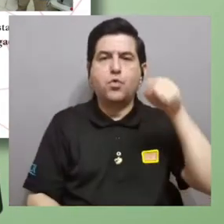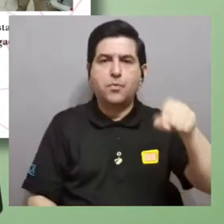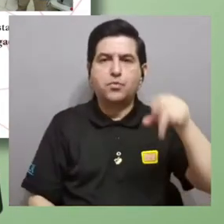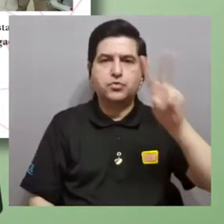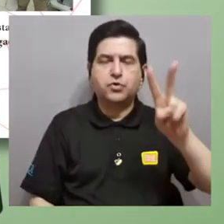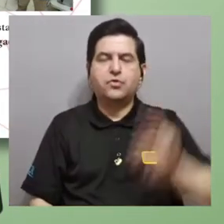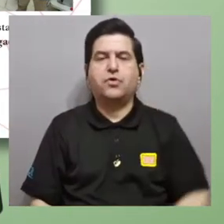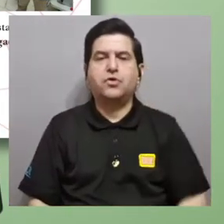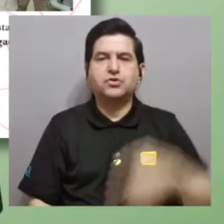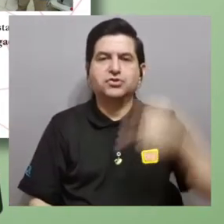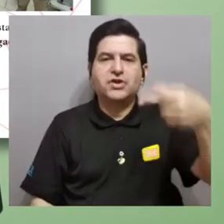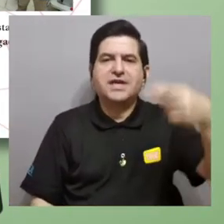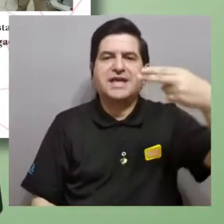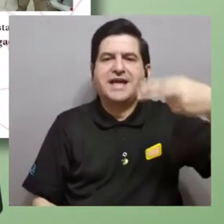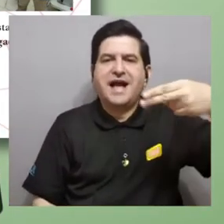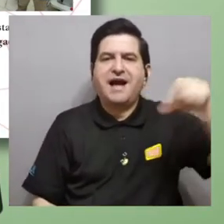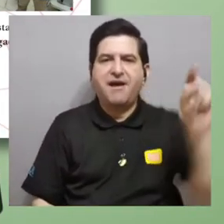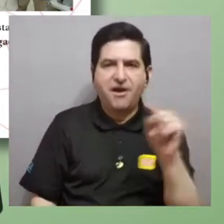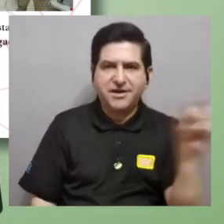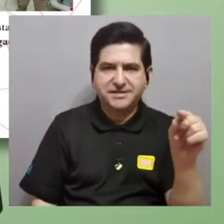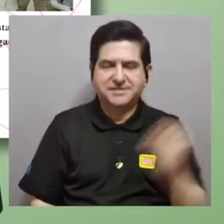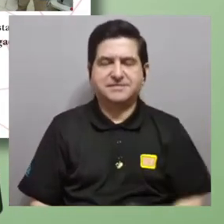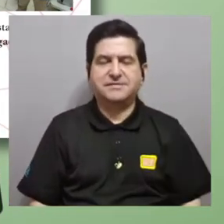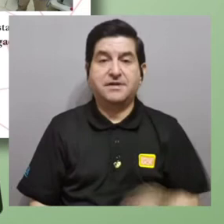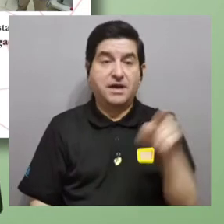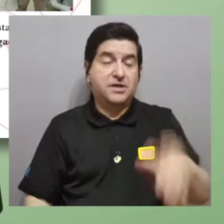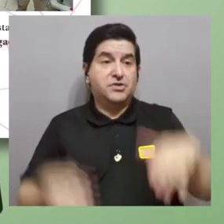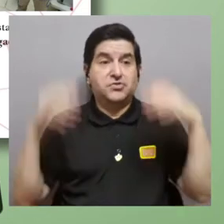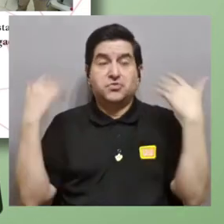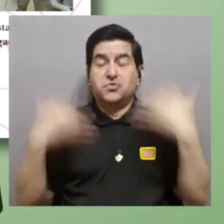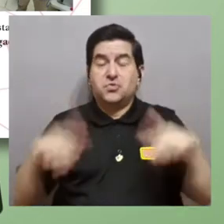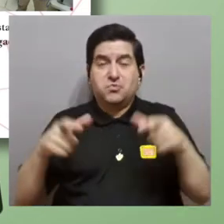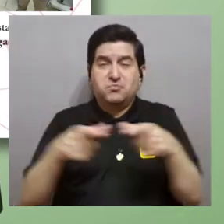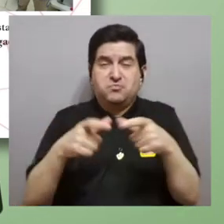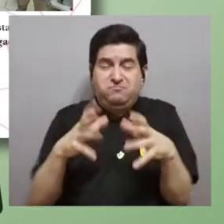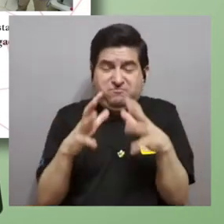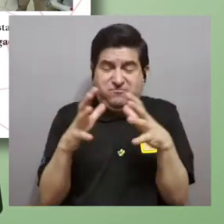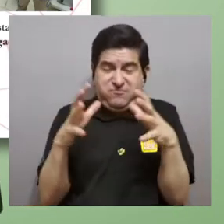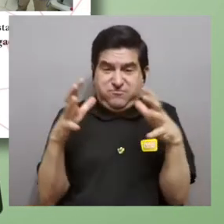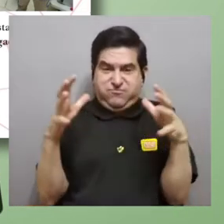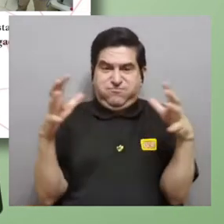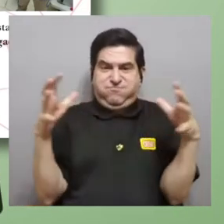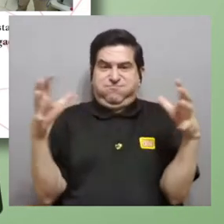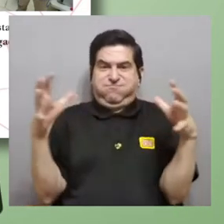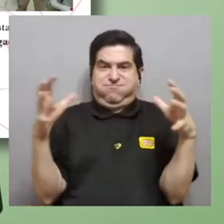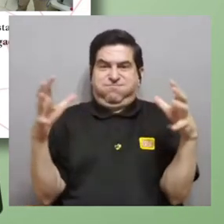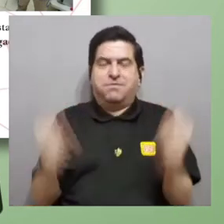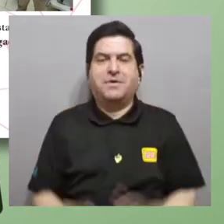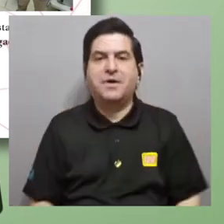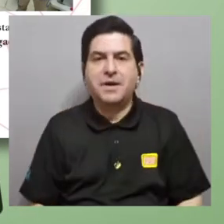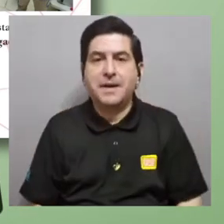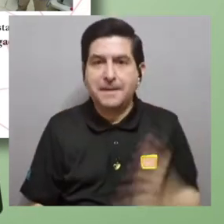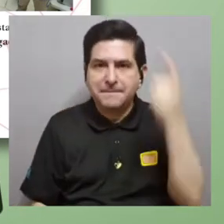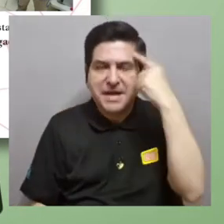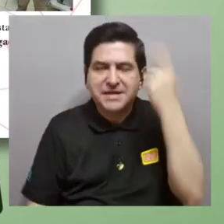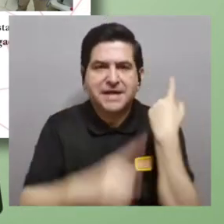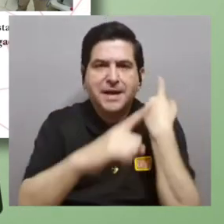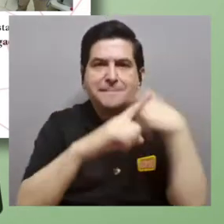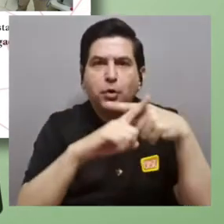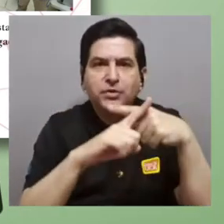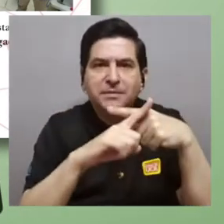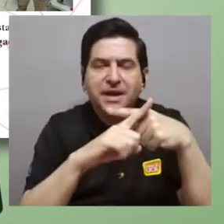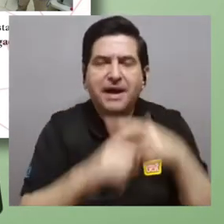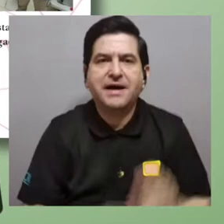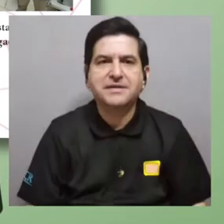.2 GHz. Este es un campo magnético gigante. Cuando pensamos que puede